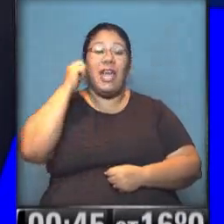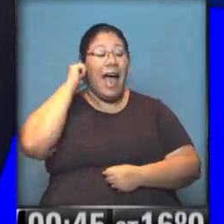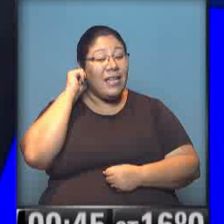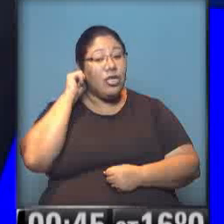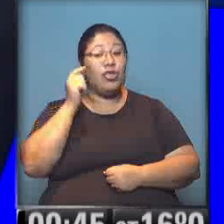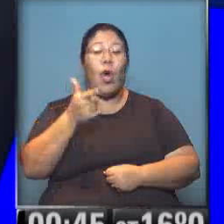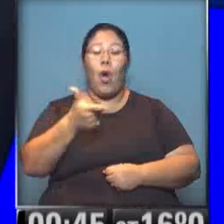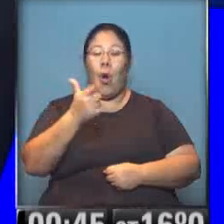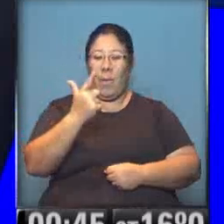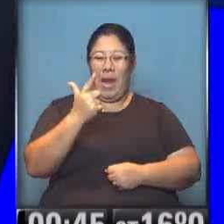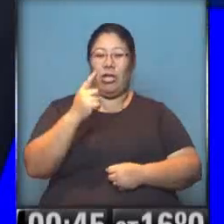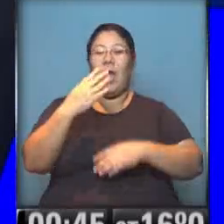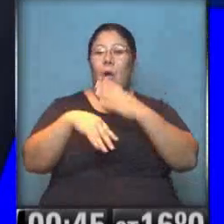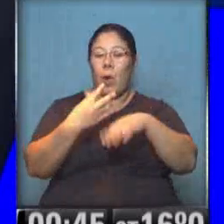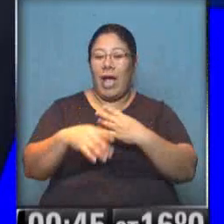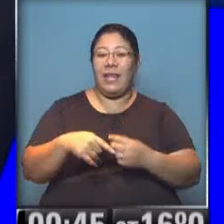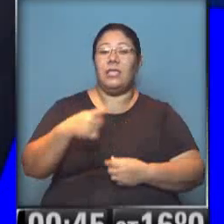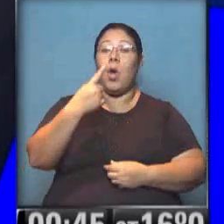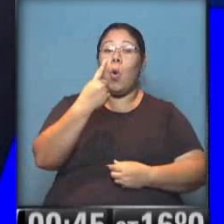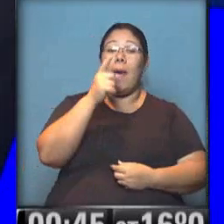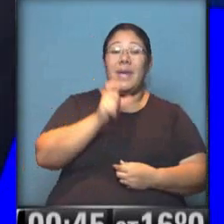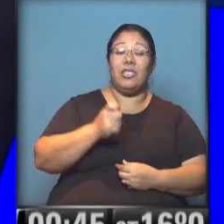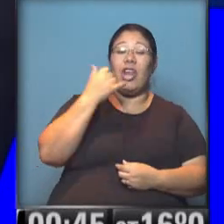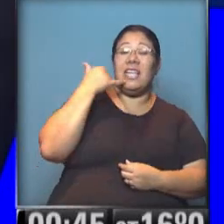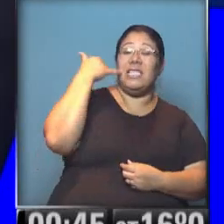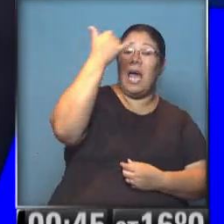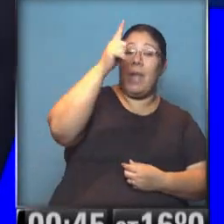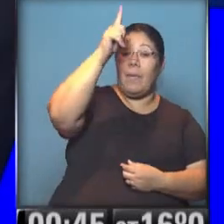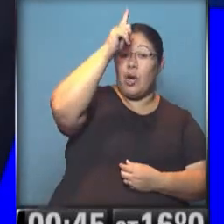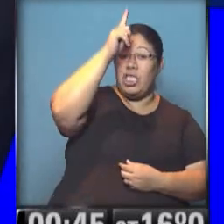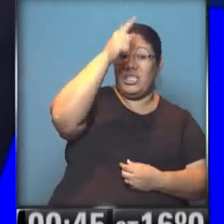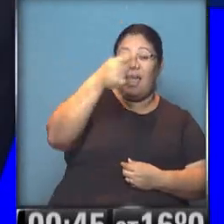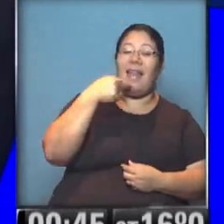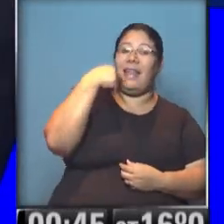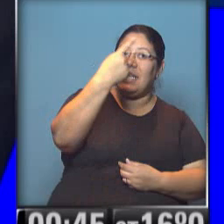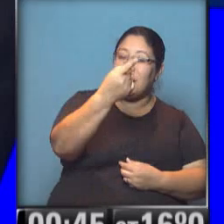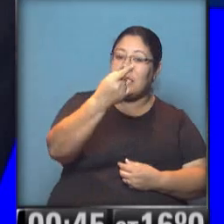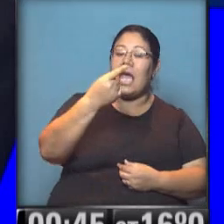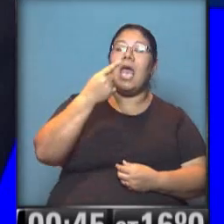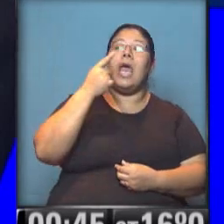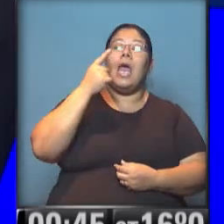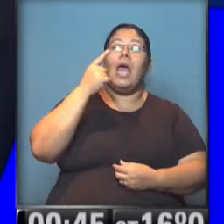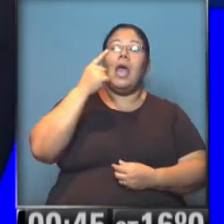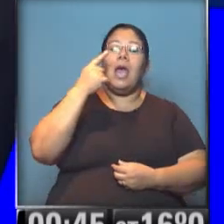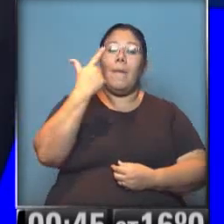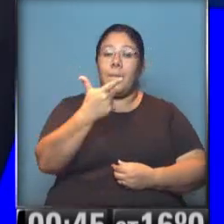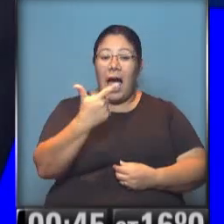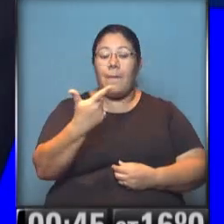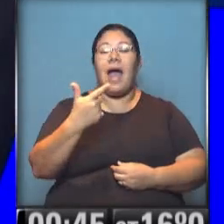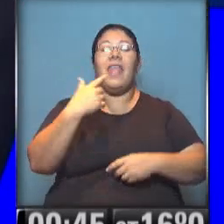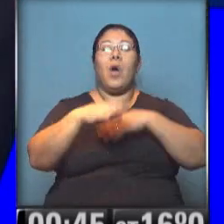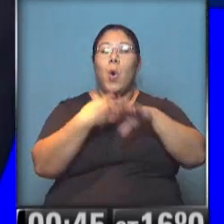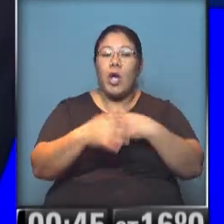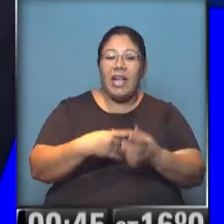aclara que cree que era una pistola de juguete la que tenía el chico. Viene un patrullero con dos policías, lo fusilan. El chico era negro, los policías blancos. El 9 de agosto,